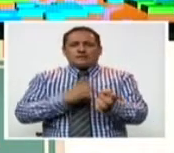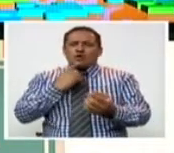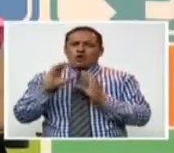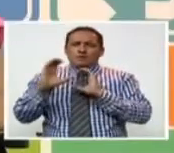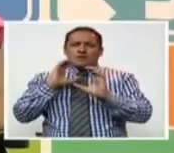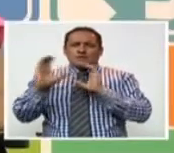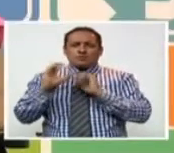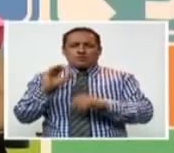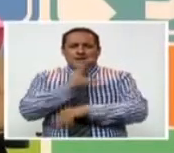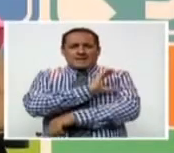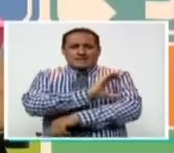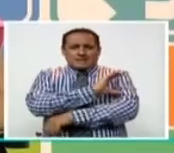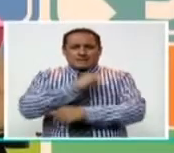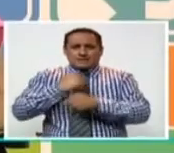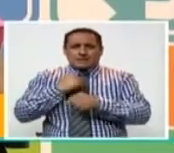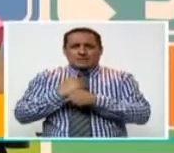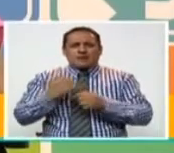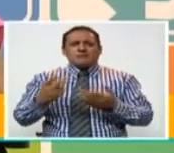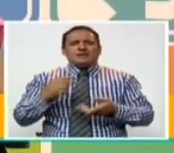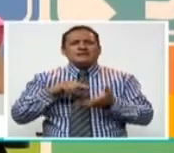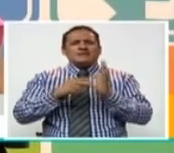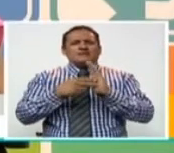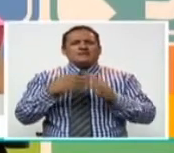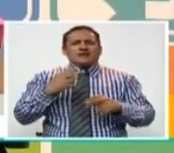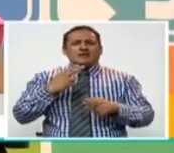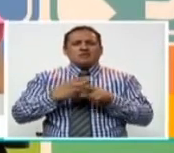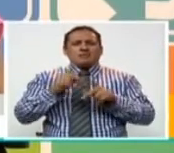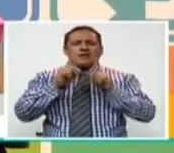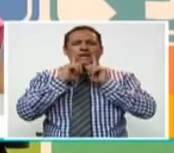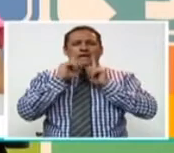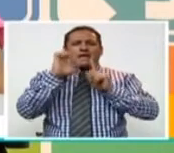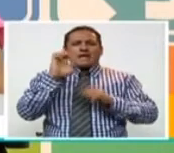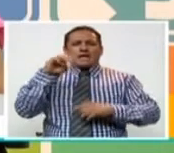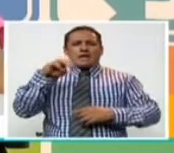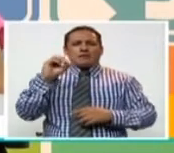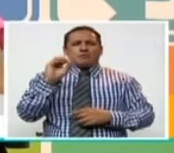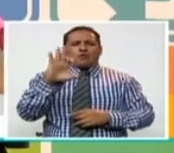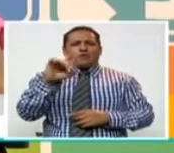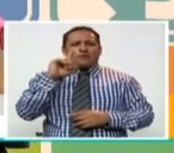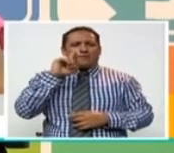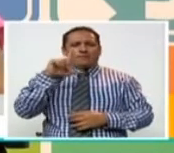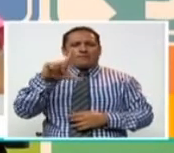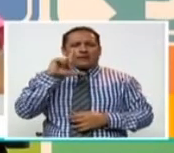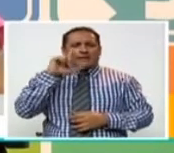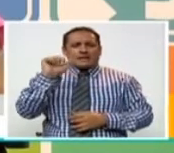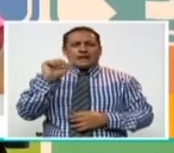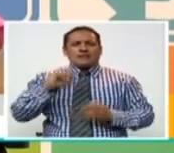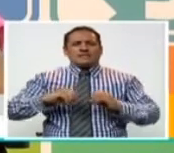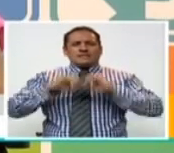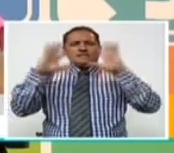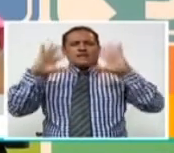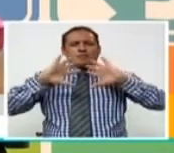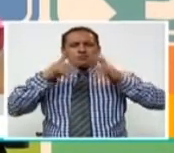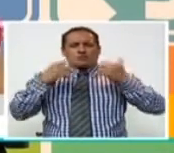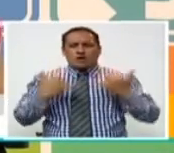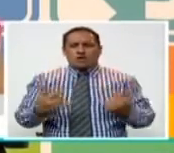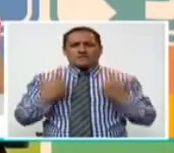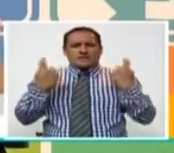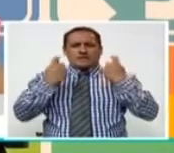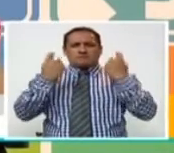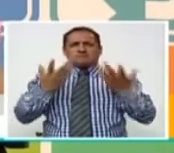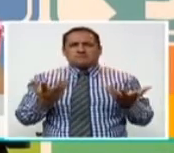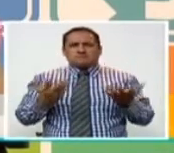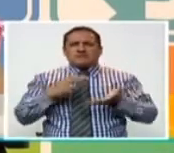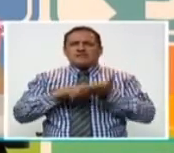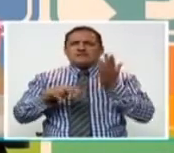Delgado. Y vamos a hablar justamente acerca de la hemofilia que justamente está pues celebrando el Día Mundial. ¿Cómo está